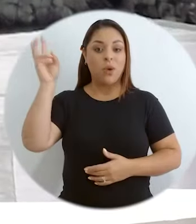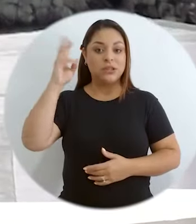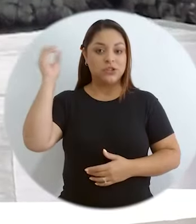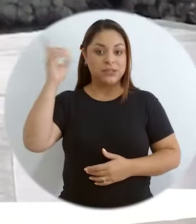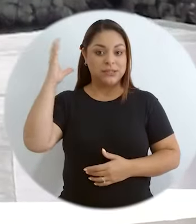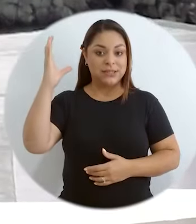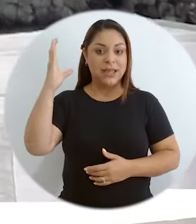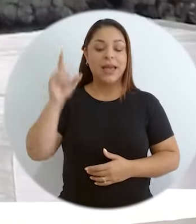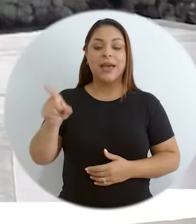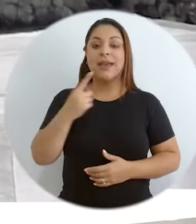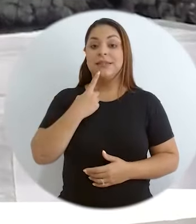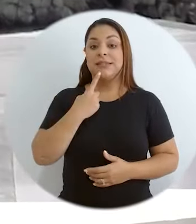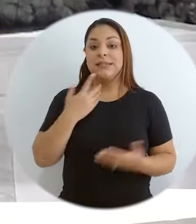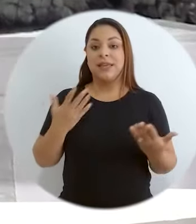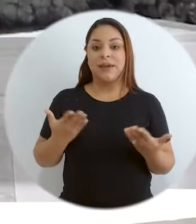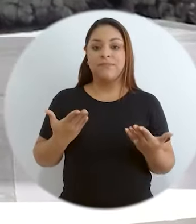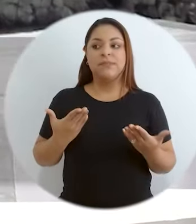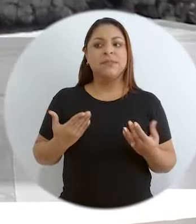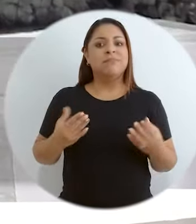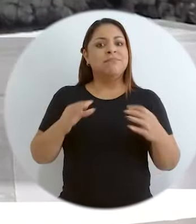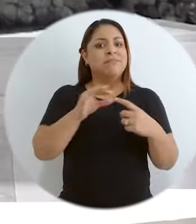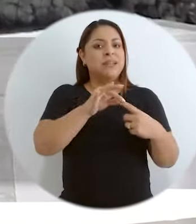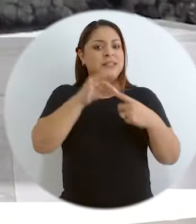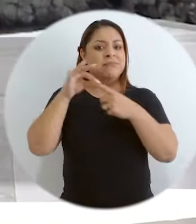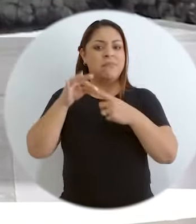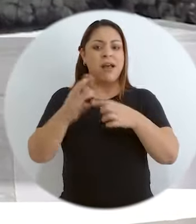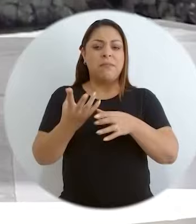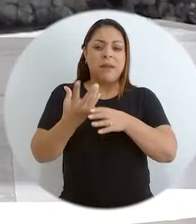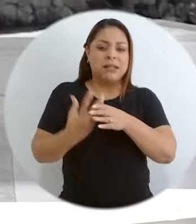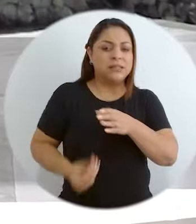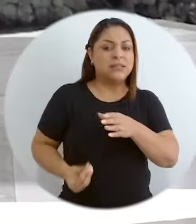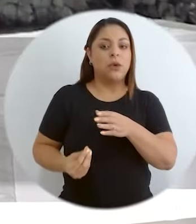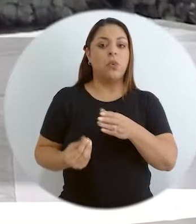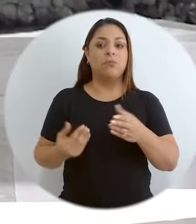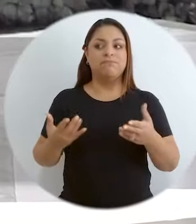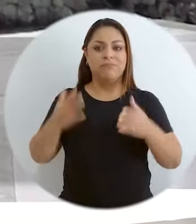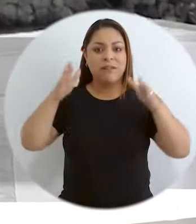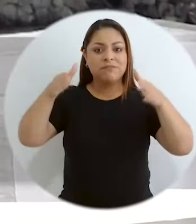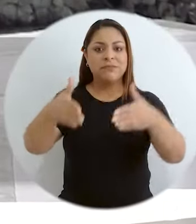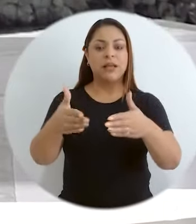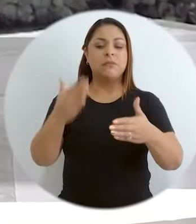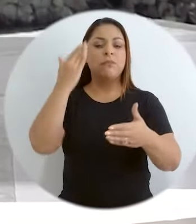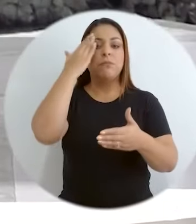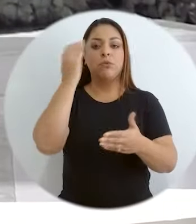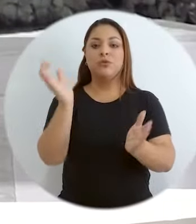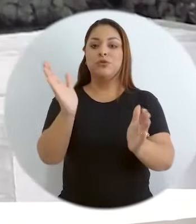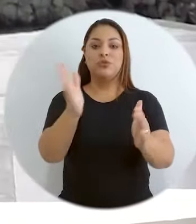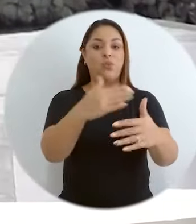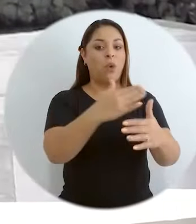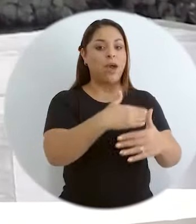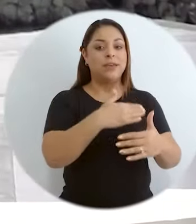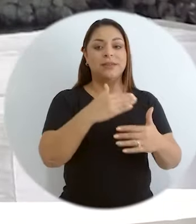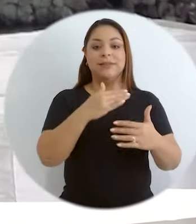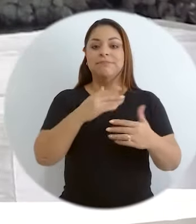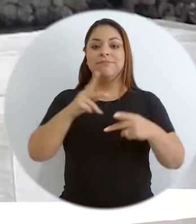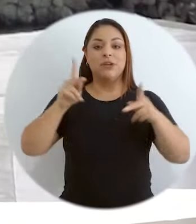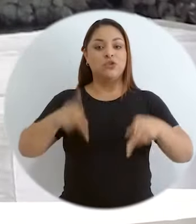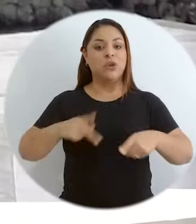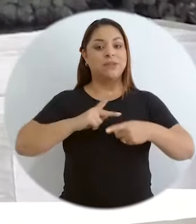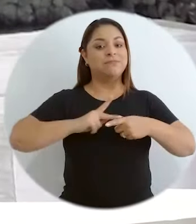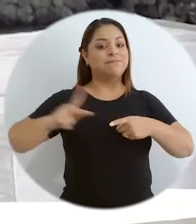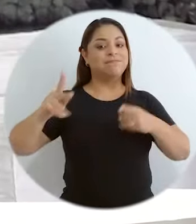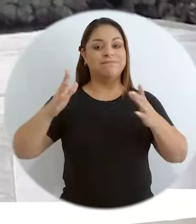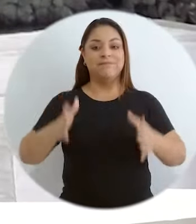y alertó que el principal vacío para enfrentar las problemáticas de los océanos es la carencia de especialistas en temas